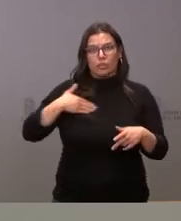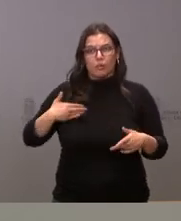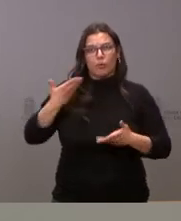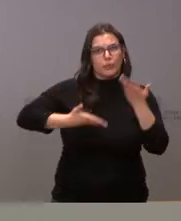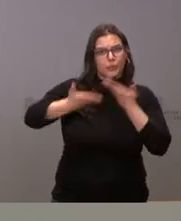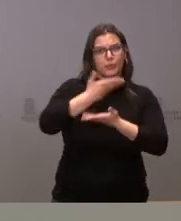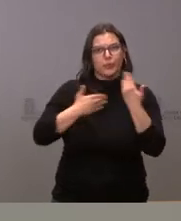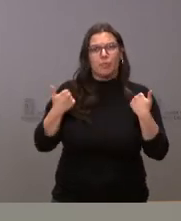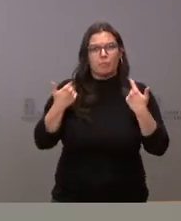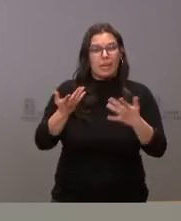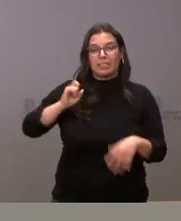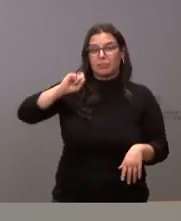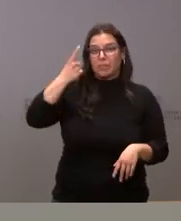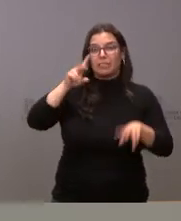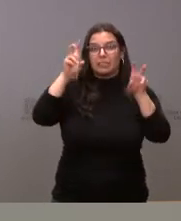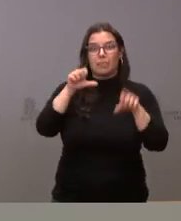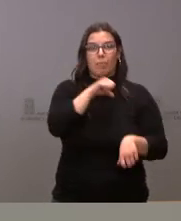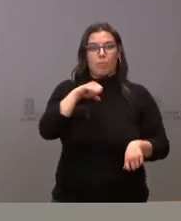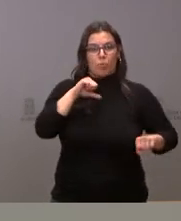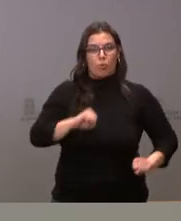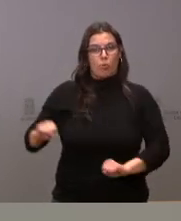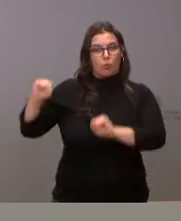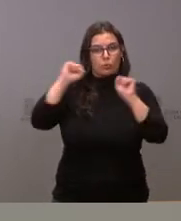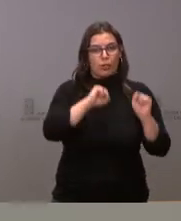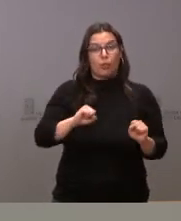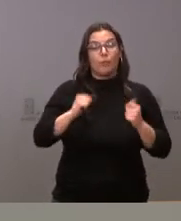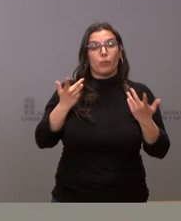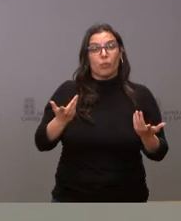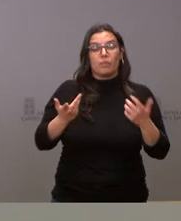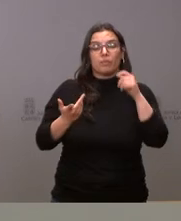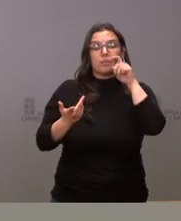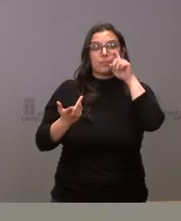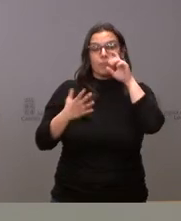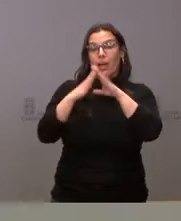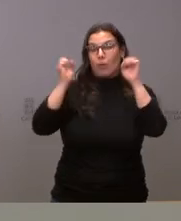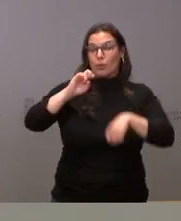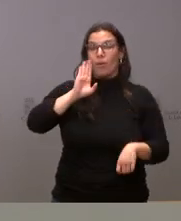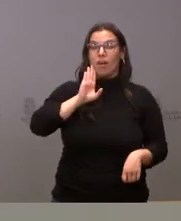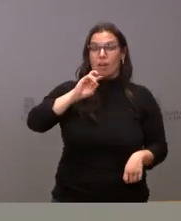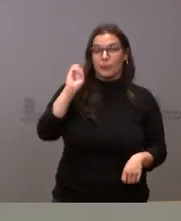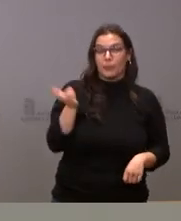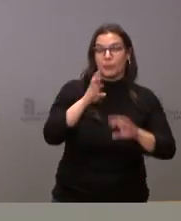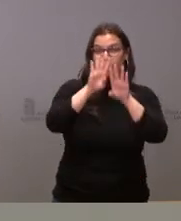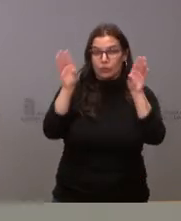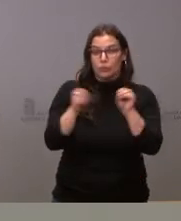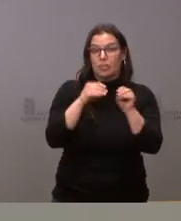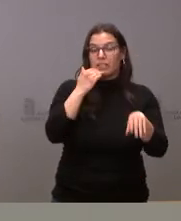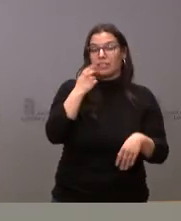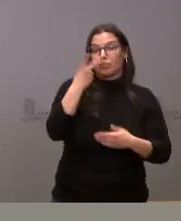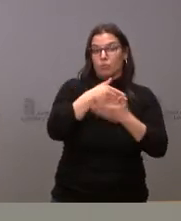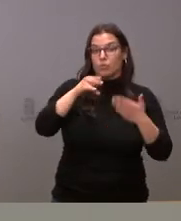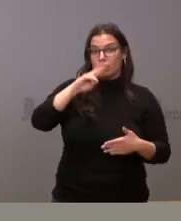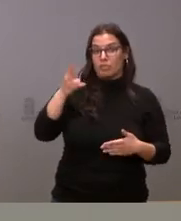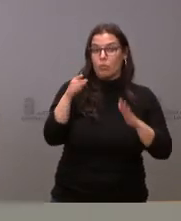fundamentalmente en cuestiones como la autoprotección. Dentro de este conjunto de acuerdos por el importe global próximo a los 2 millones de euros,